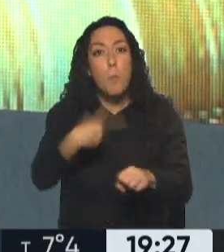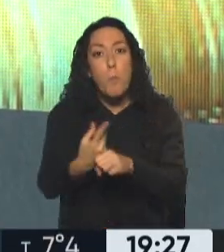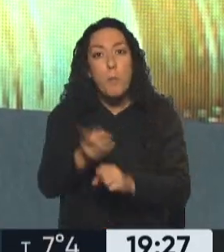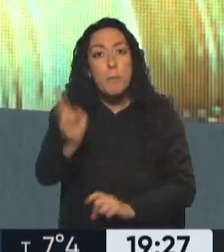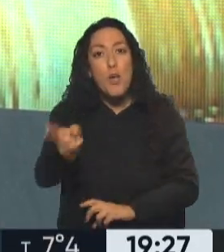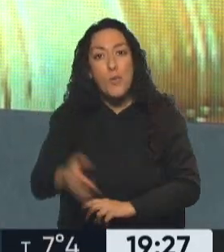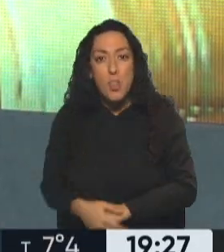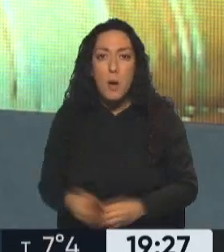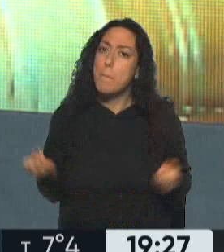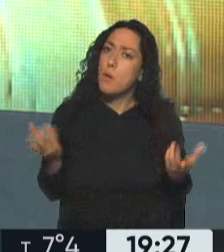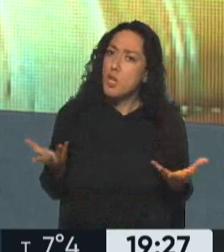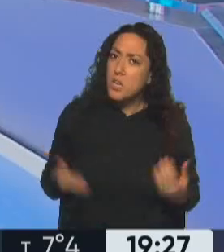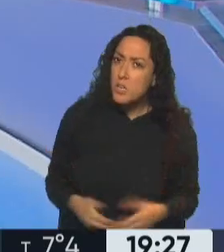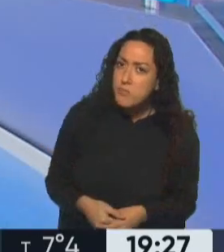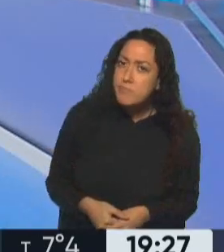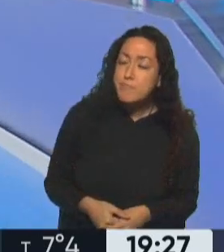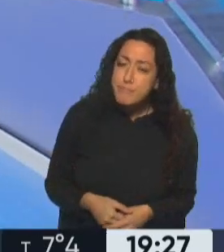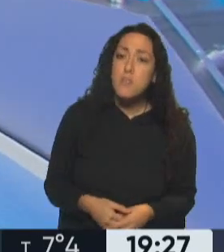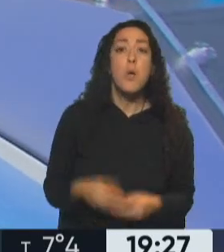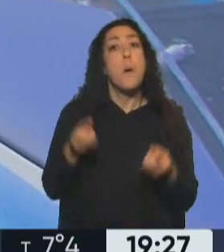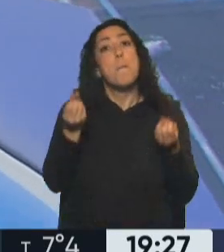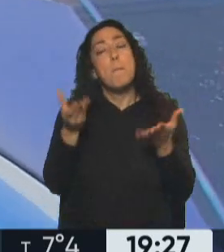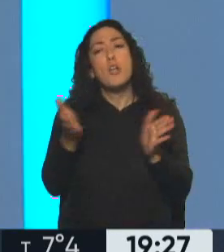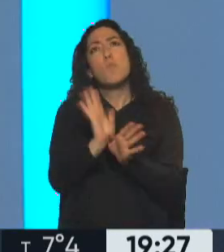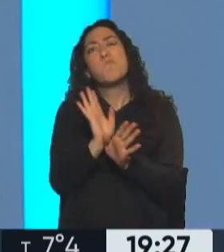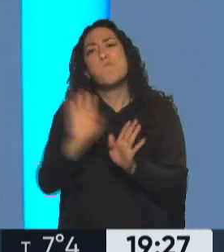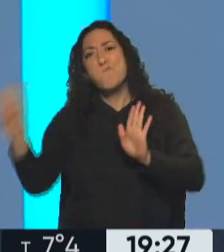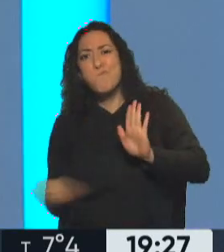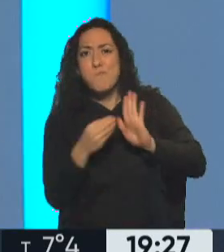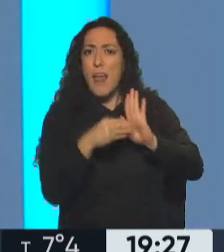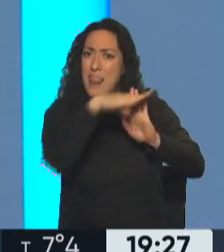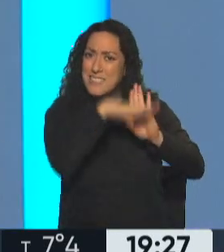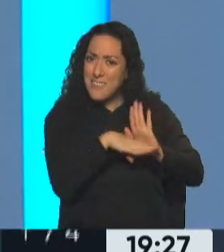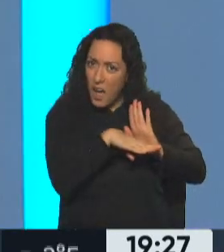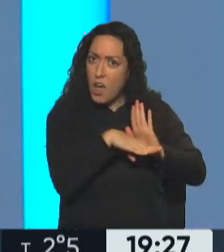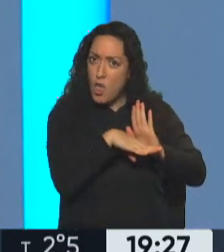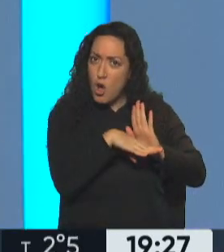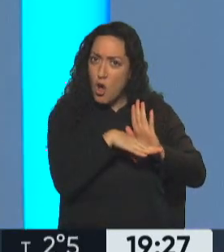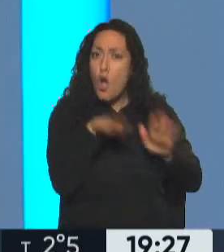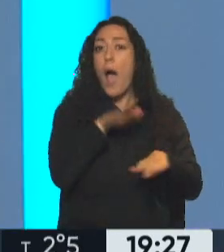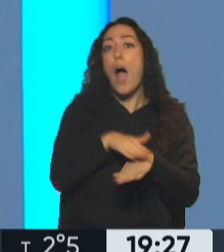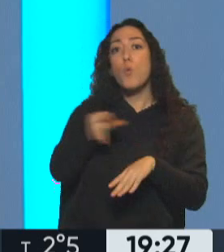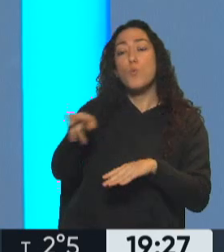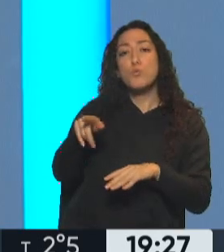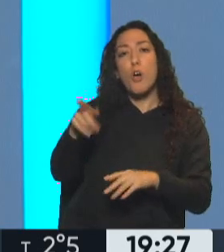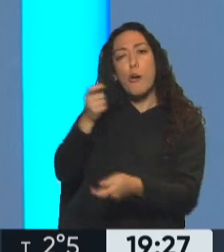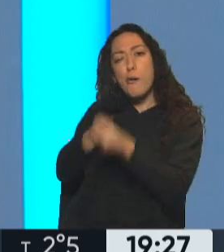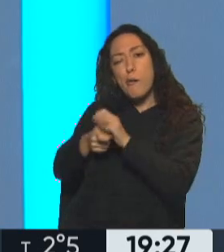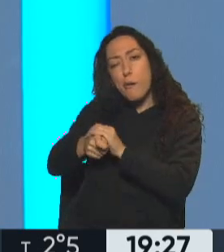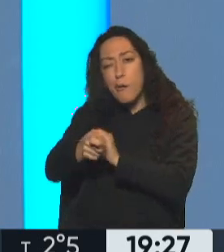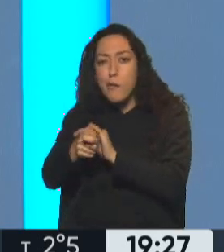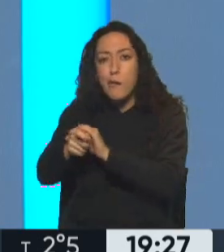dejan entrar. ¿Y por qué no lo dejan entrar a Estados Porque lo pusieron en un listado en el cual lo acusan de corrupción. No.